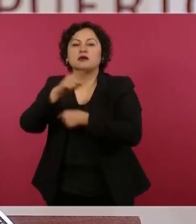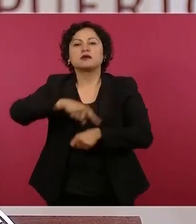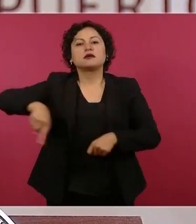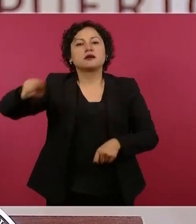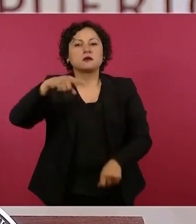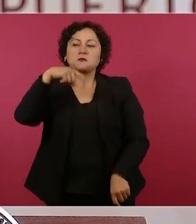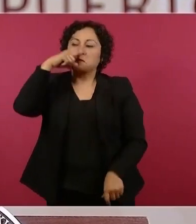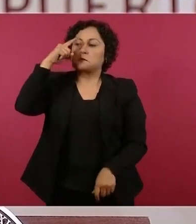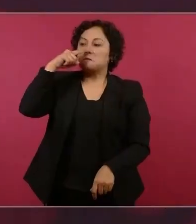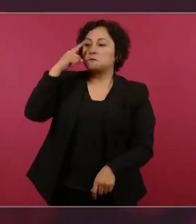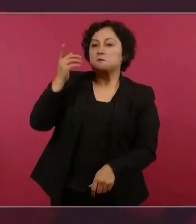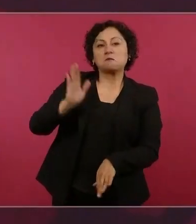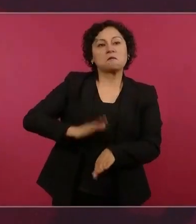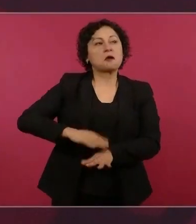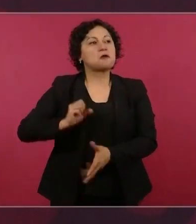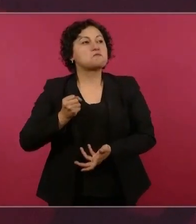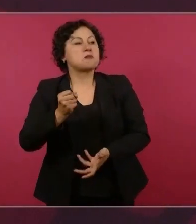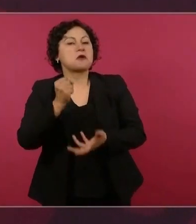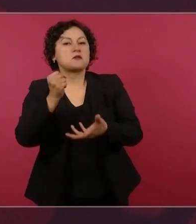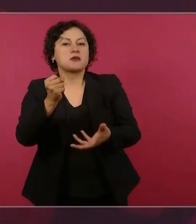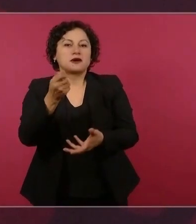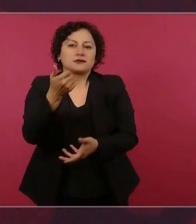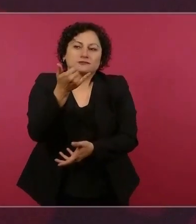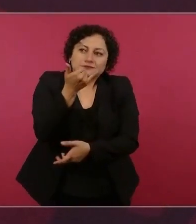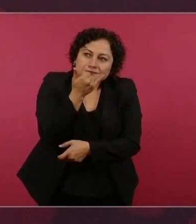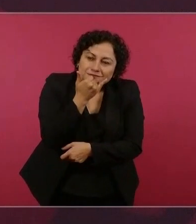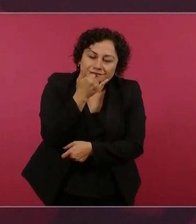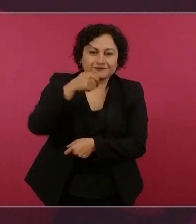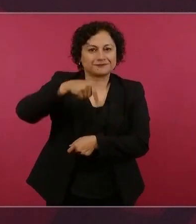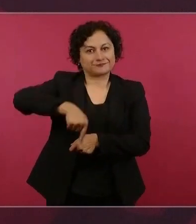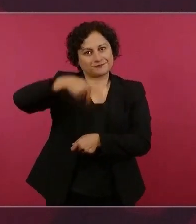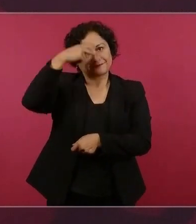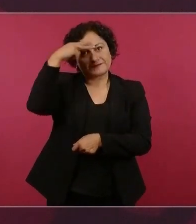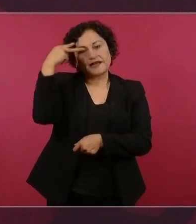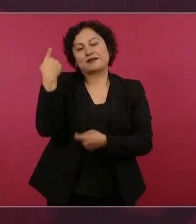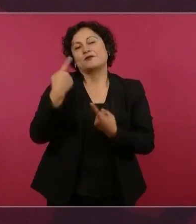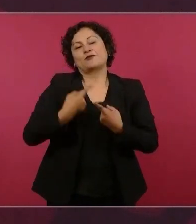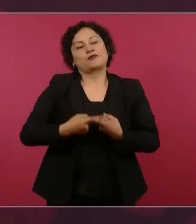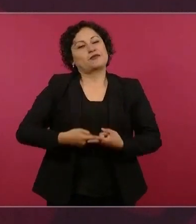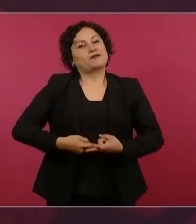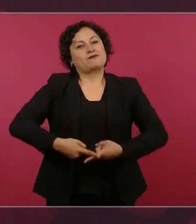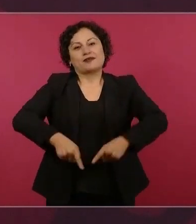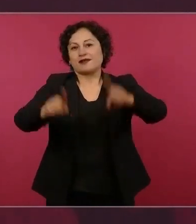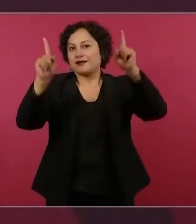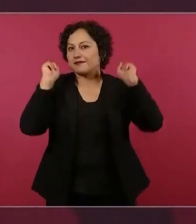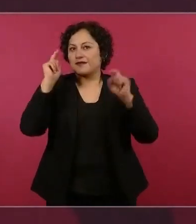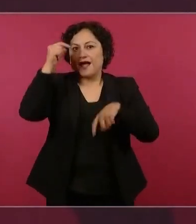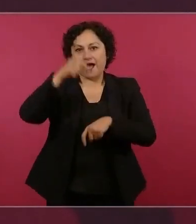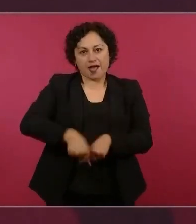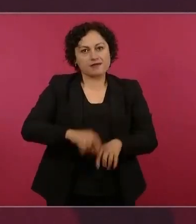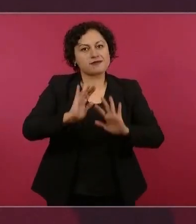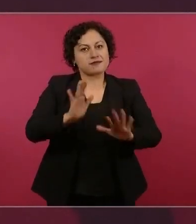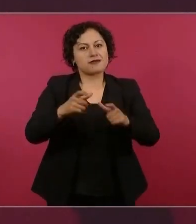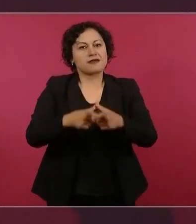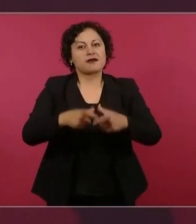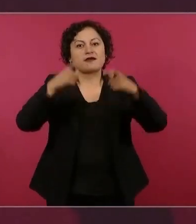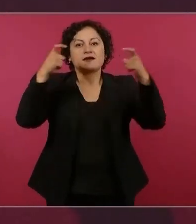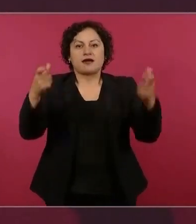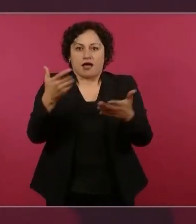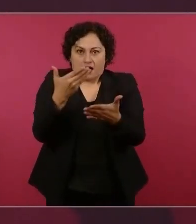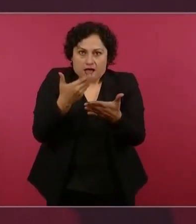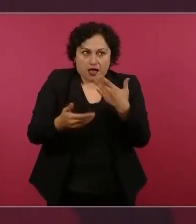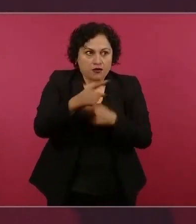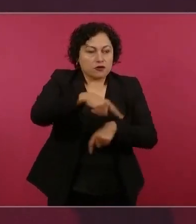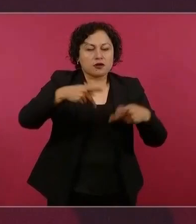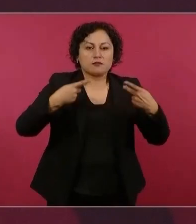en materia de salud no es como la tiene México. Hoy la gente con cáncer, la gente con enfermedades del corazón, la gente